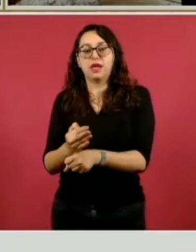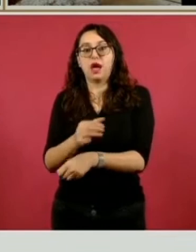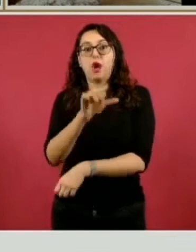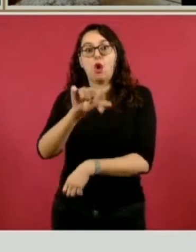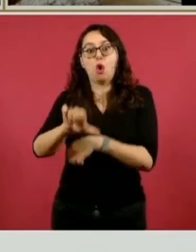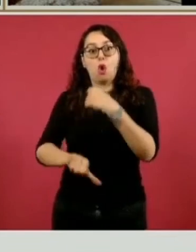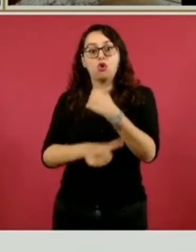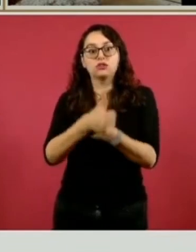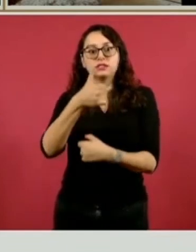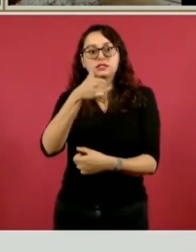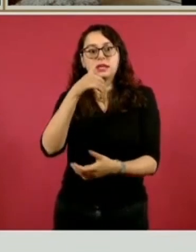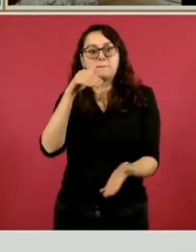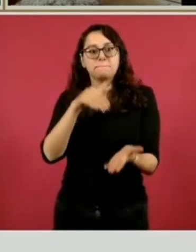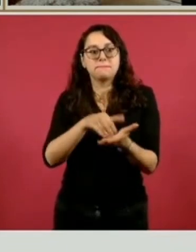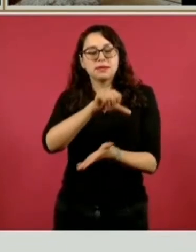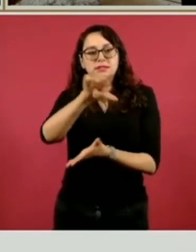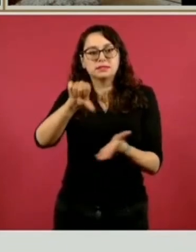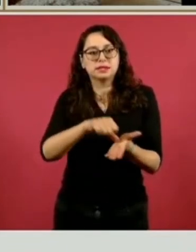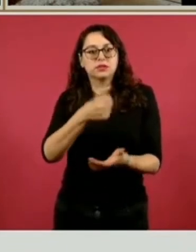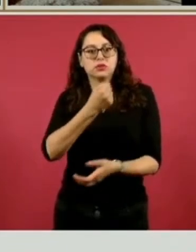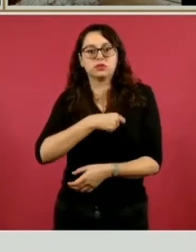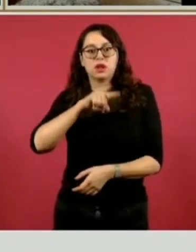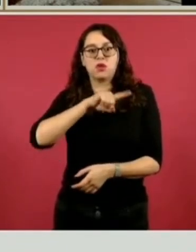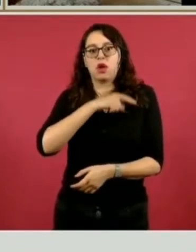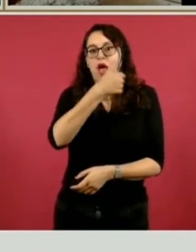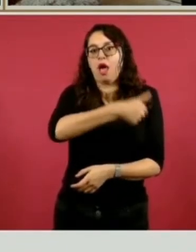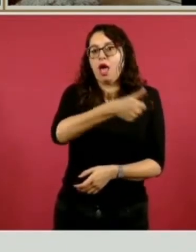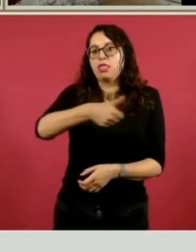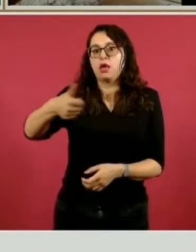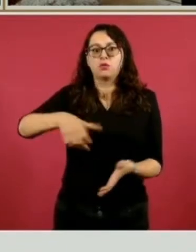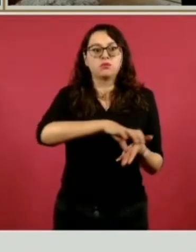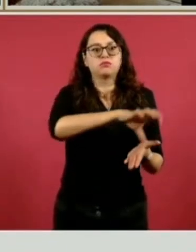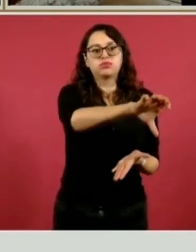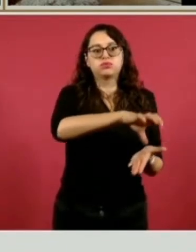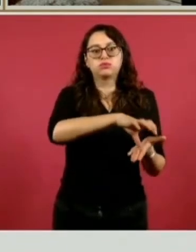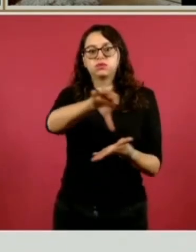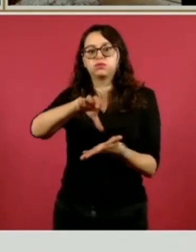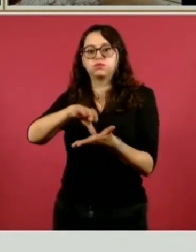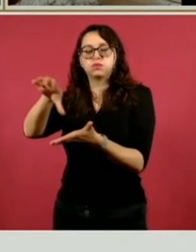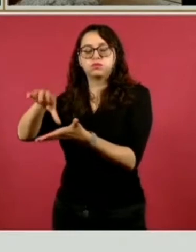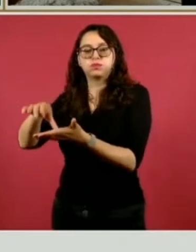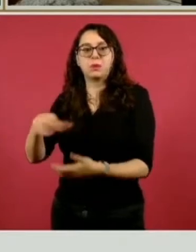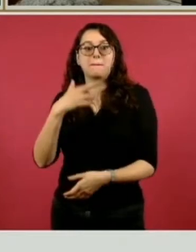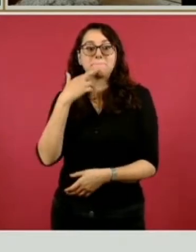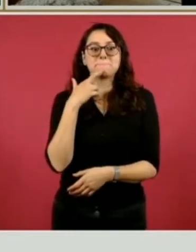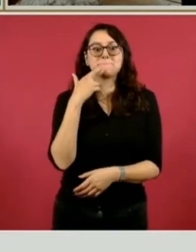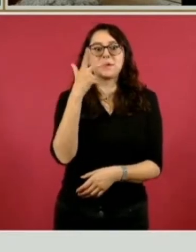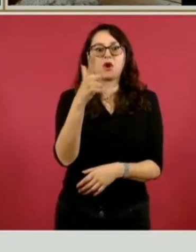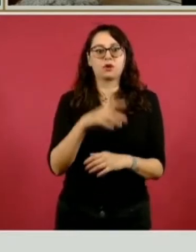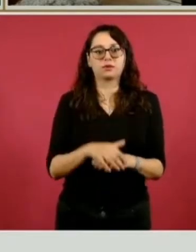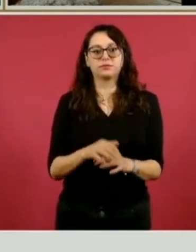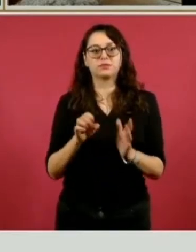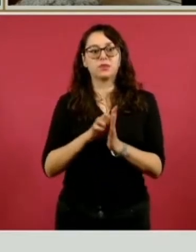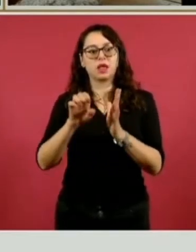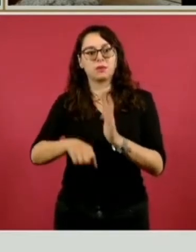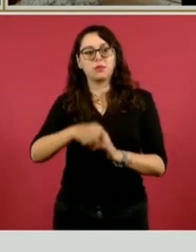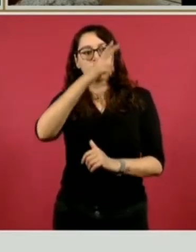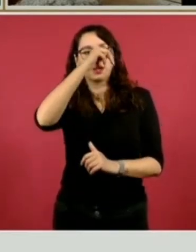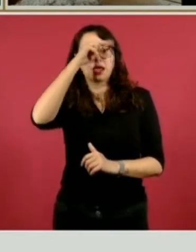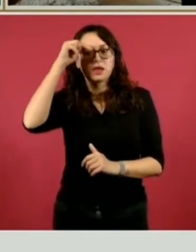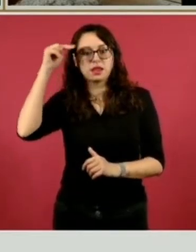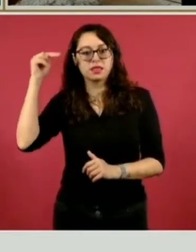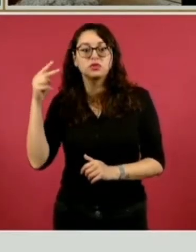de salud. Y aquí lo podemos ver, por ejemplo, en el caso de Nayarit son 280 comités que ya están ejerciendo